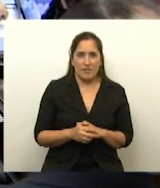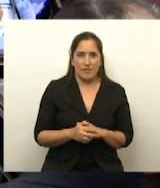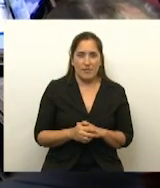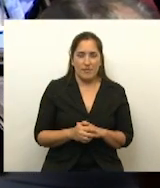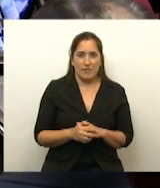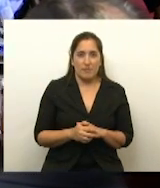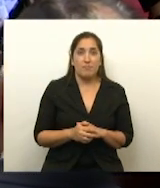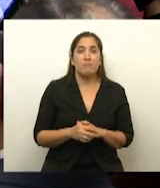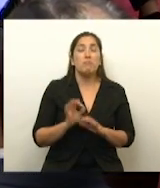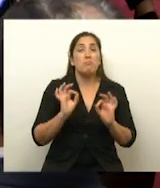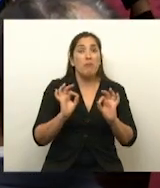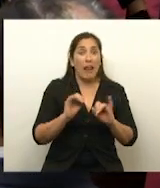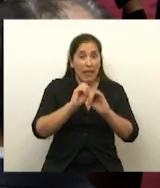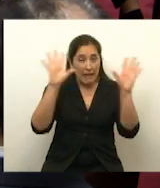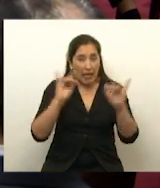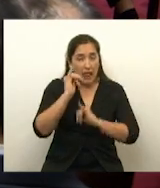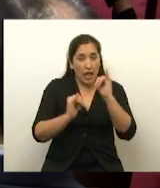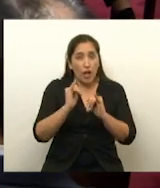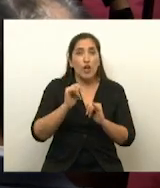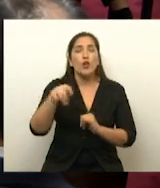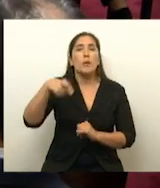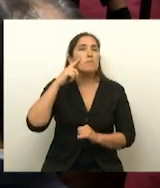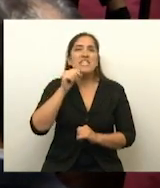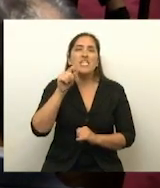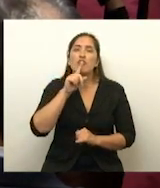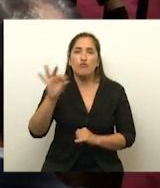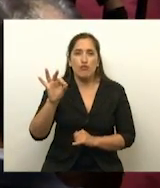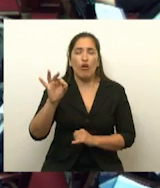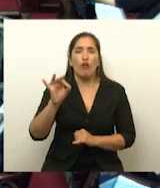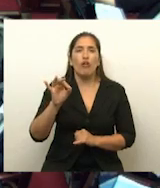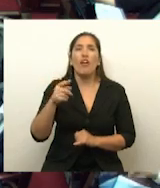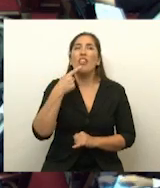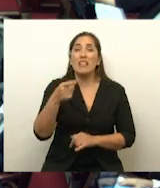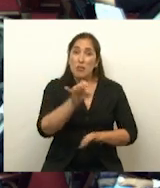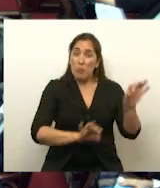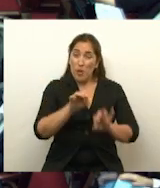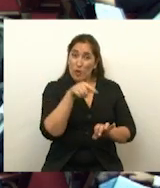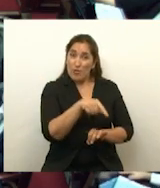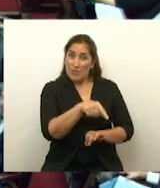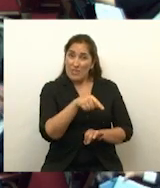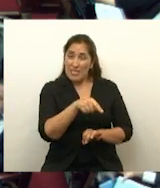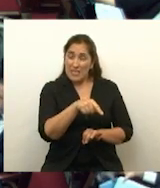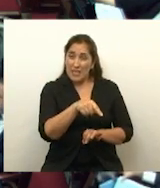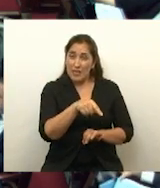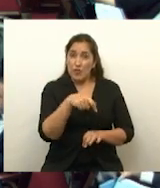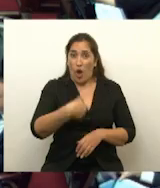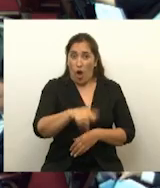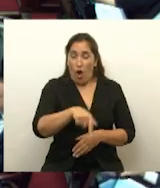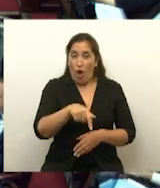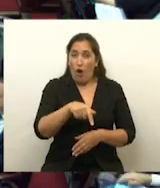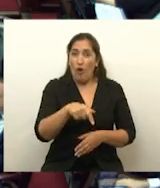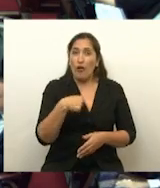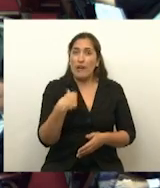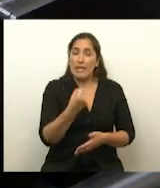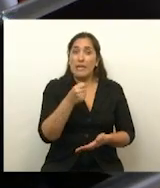Para que quede claro, a ver, el senador Pichetto tiene la palabra. No, este proyecto que es el que vamos a insistir de la